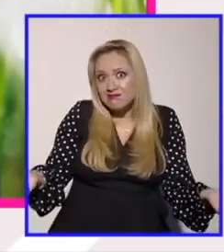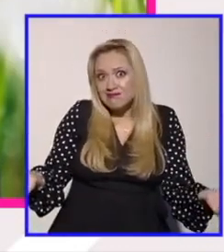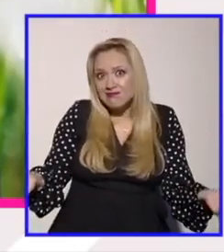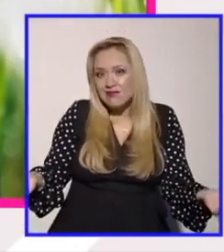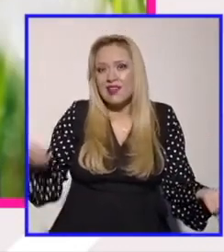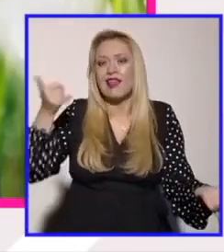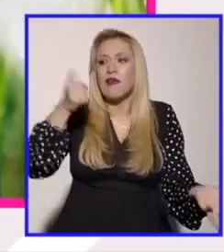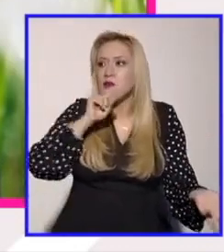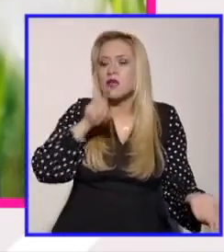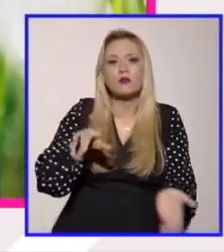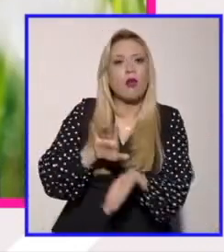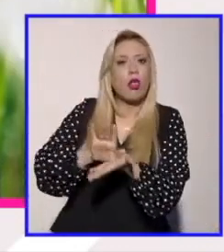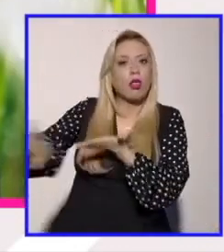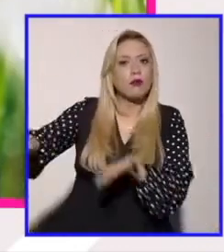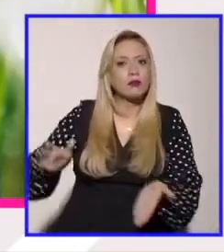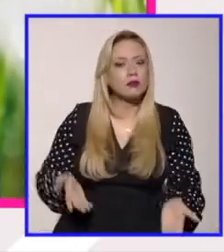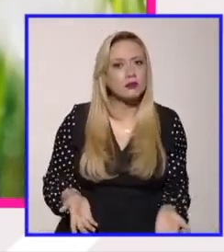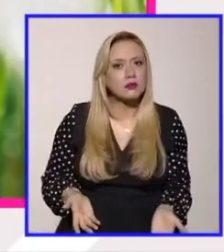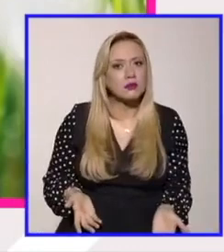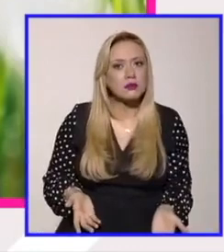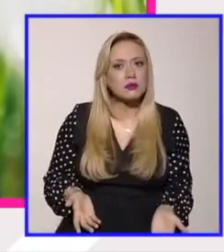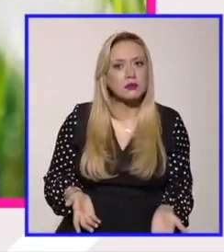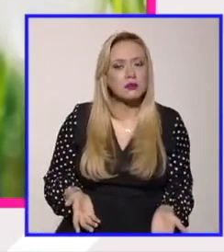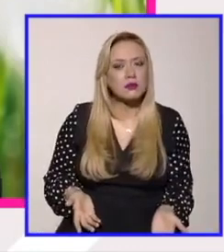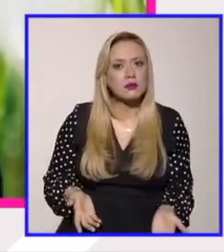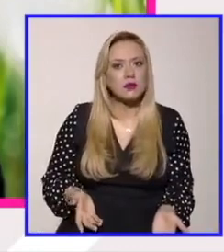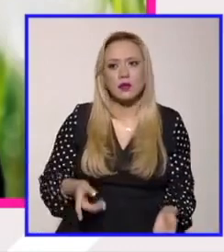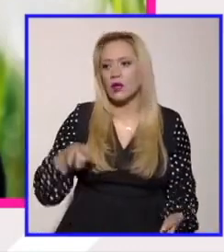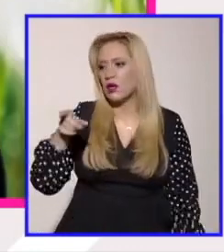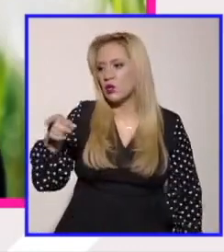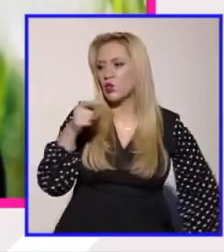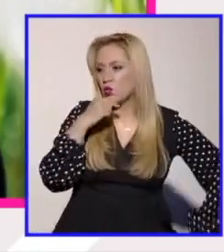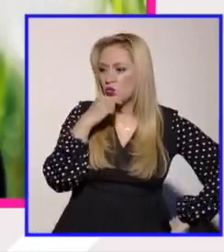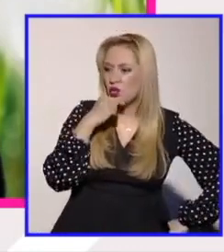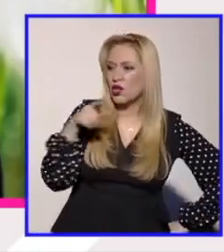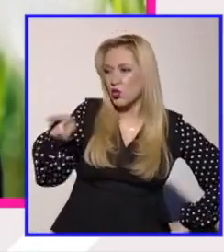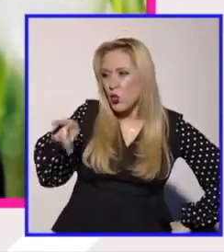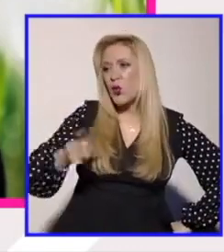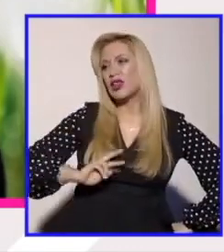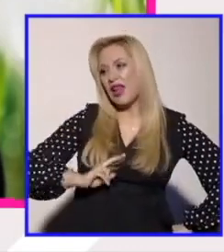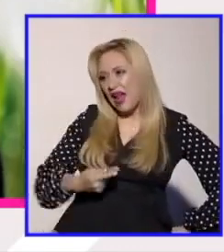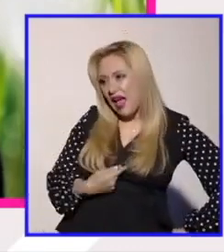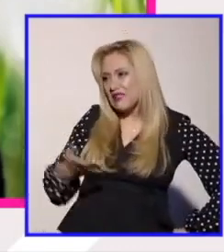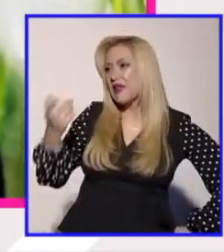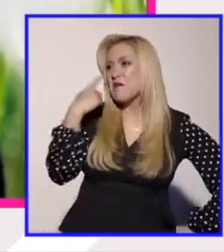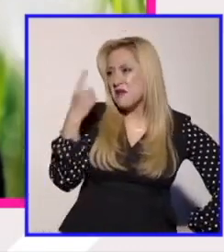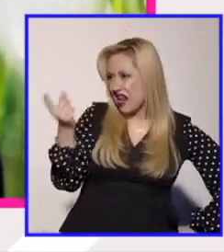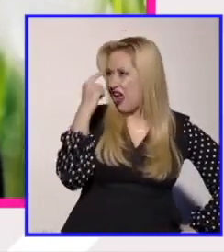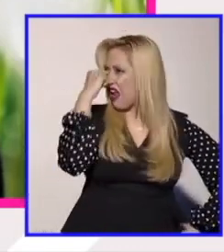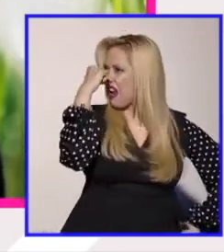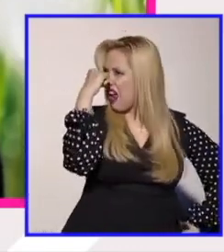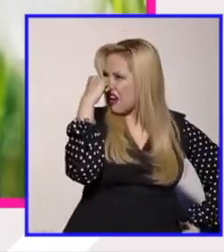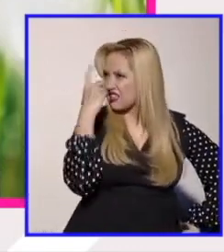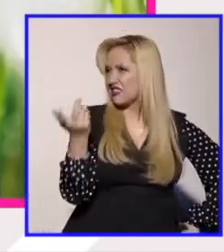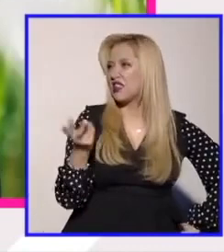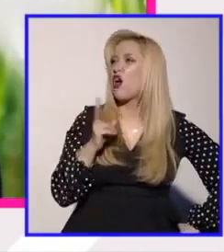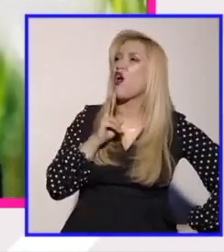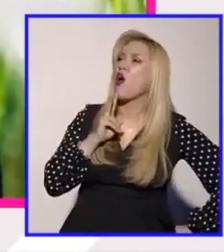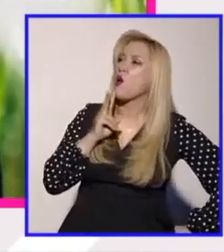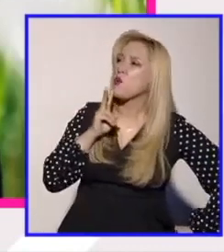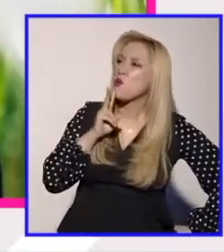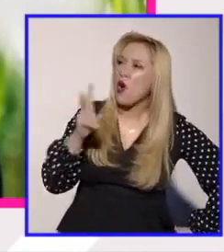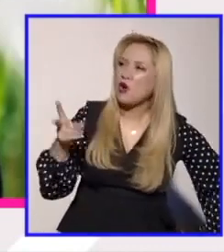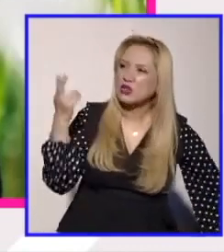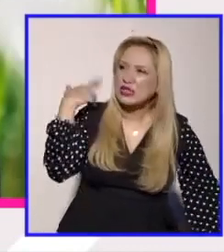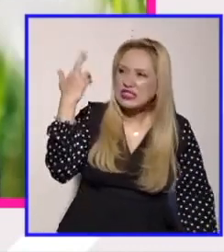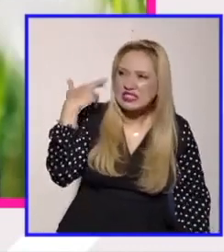eso le ha pasado a algunas compañeras que de repente les dicen tú eres en realidad trans porque ve tu nariz ve tu voz ve